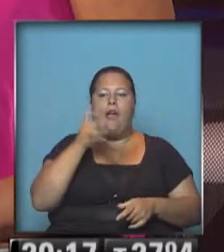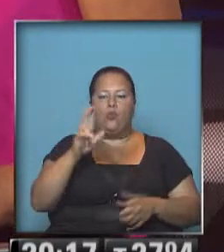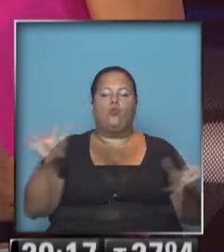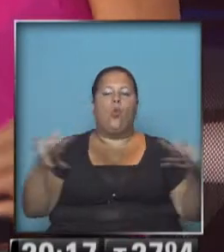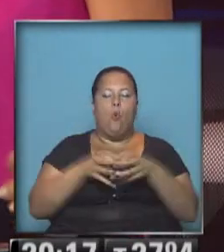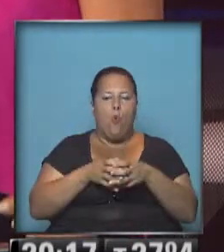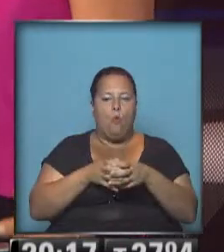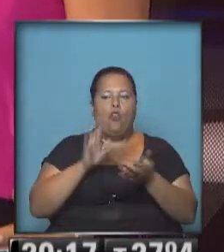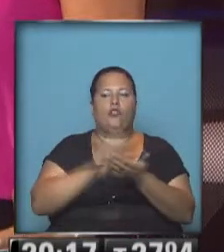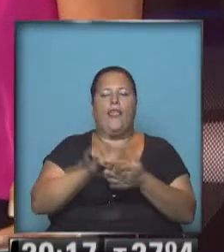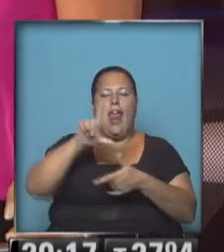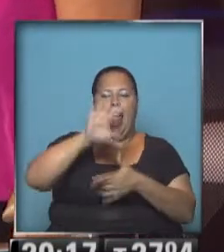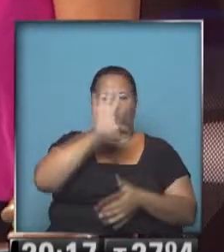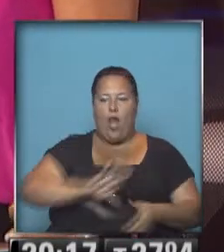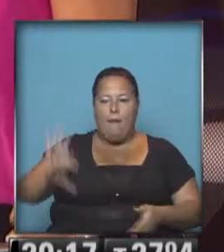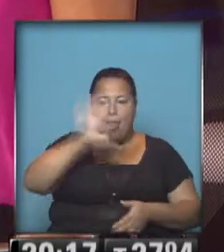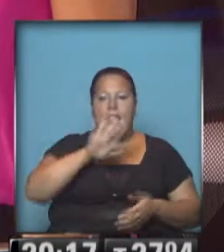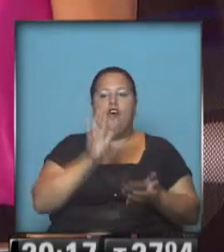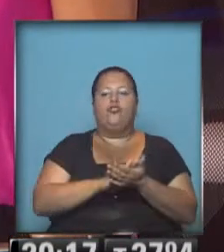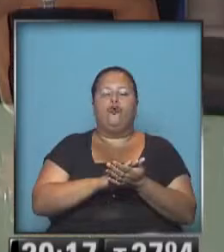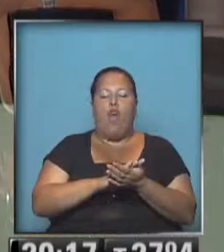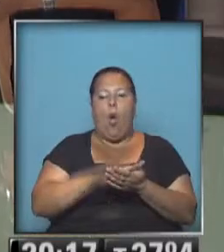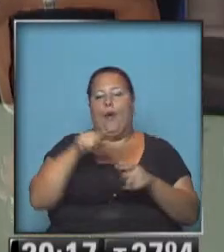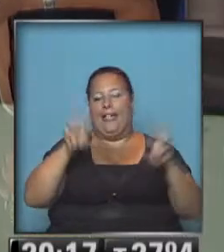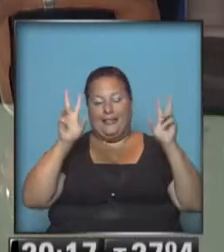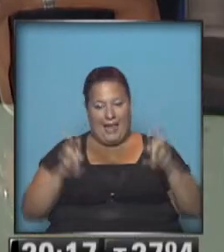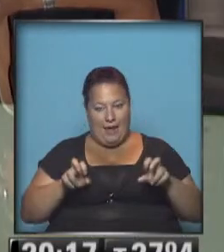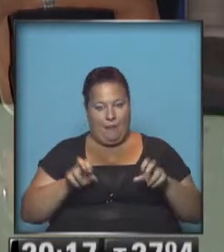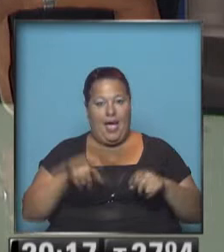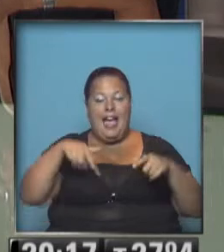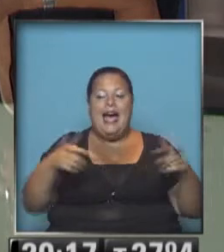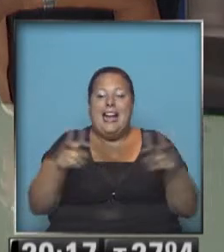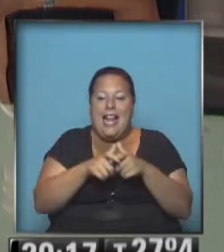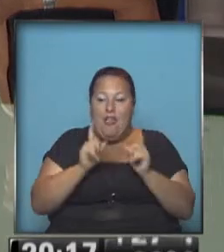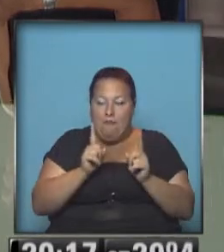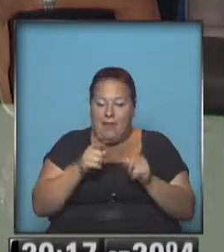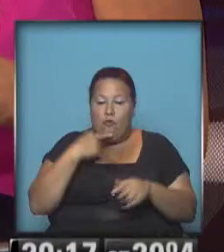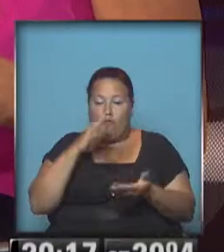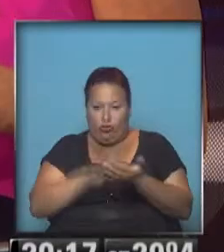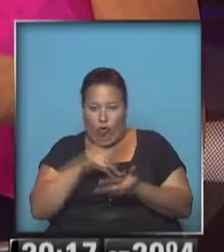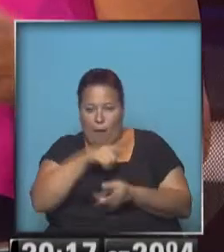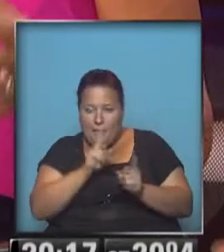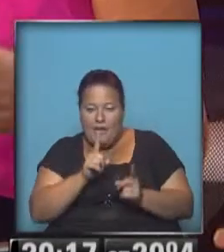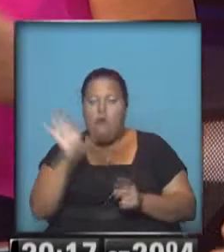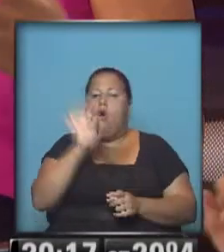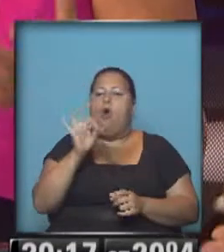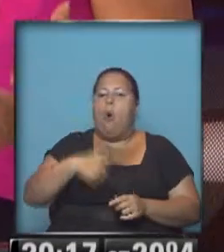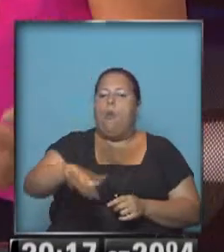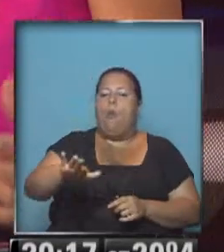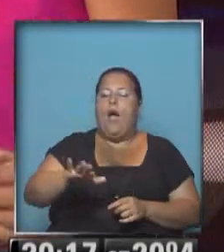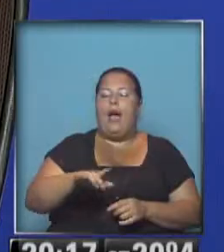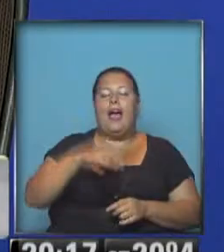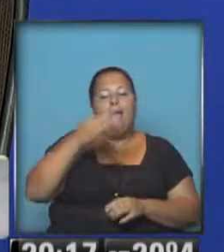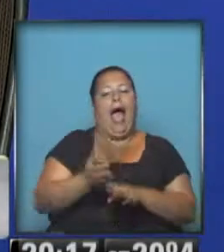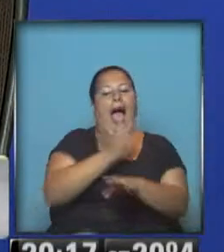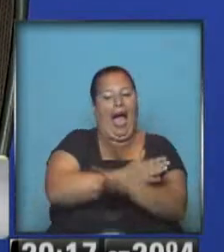organismos latinoamericanos en relación a este tema. ¿Esta mini reunión de la que vos hablás tiene que ver con eso? En realidad fue